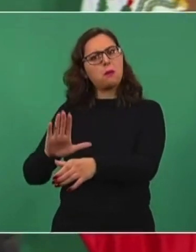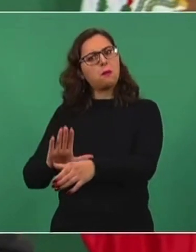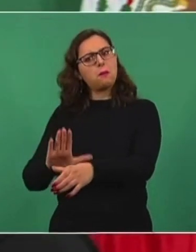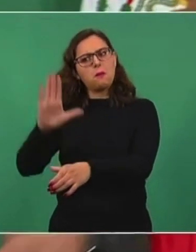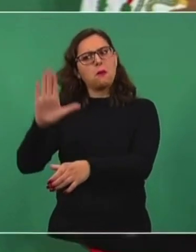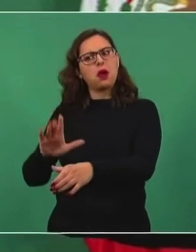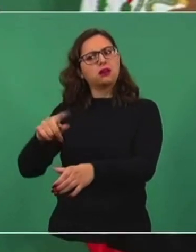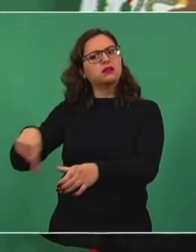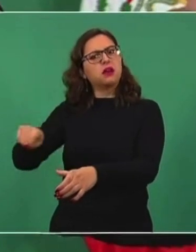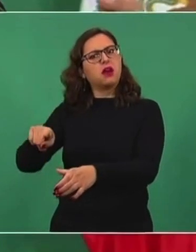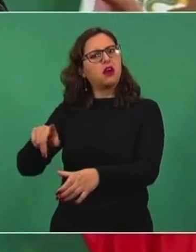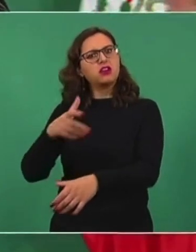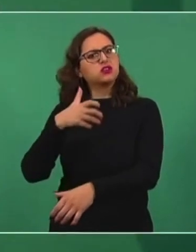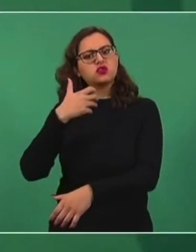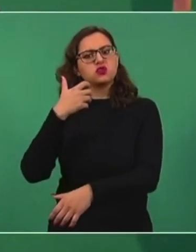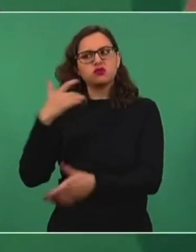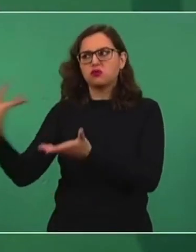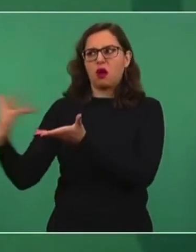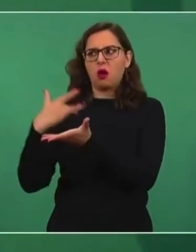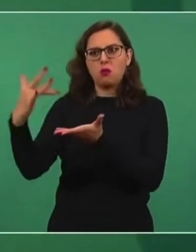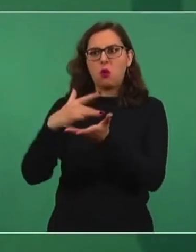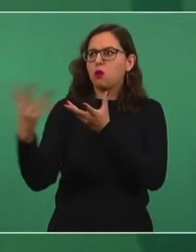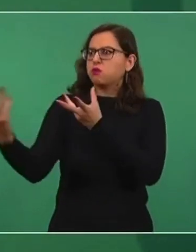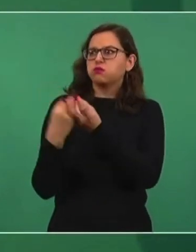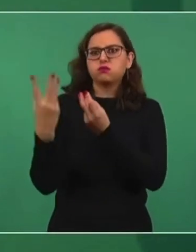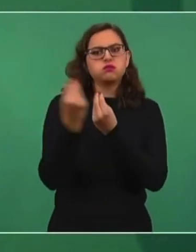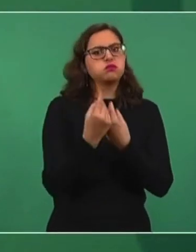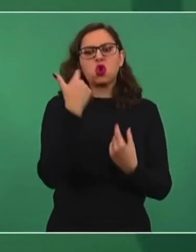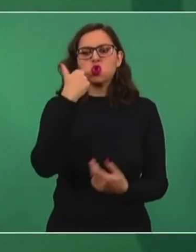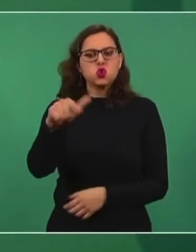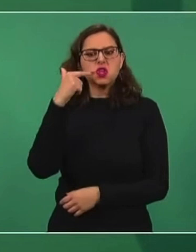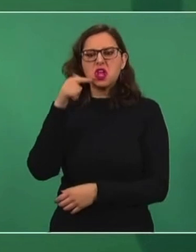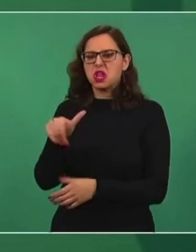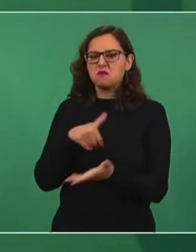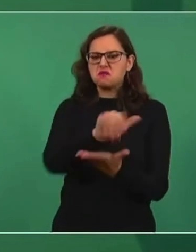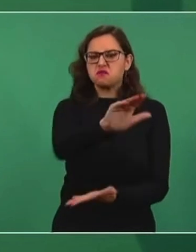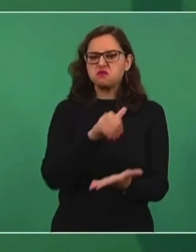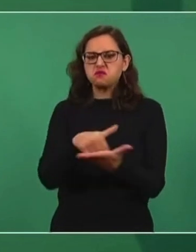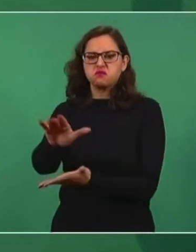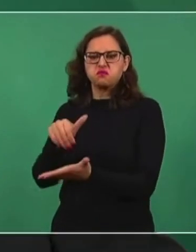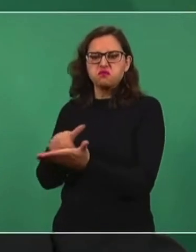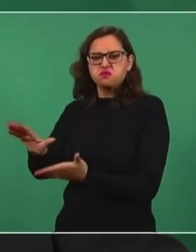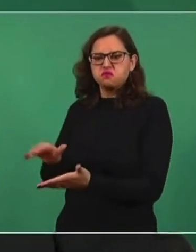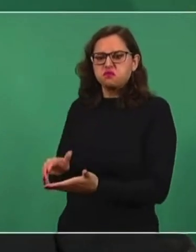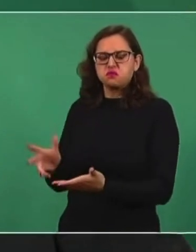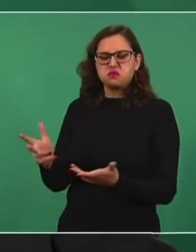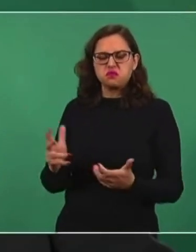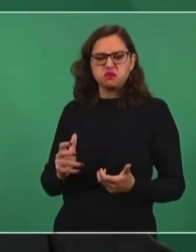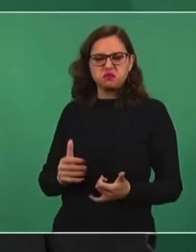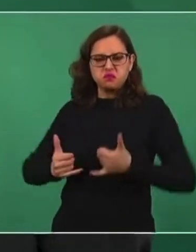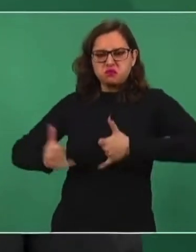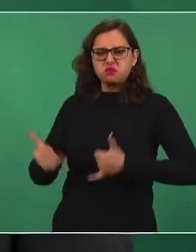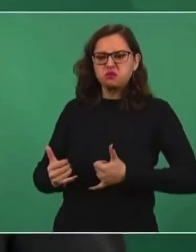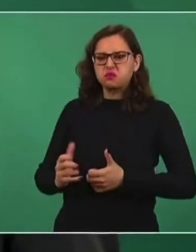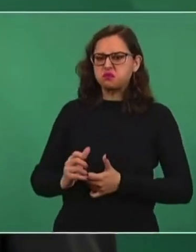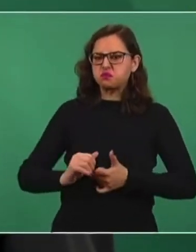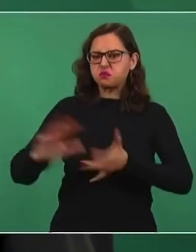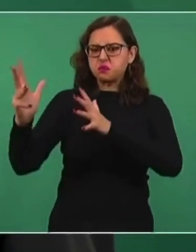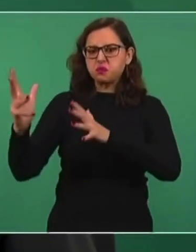busca es no tener apoyo popular, apoyo en el pueblo,